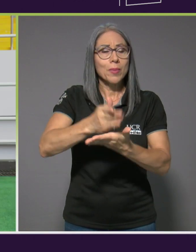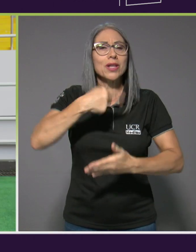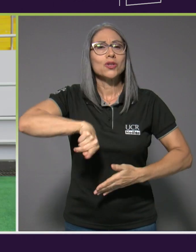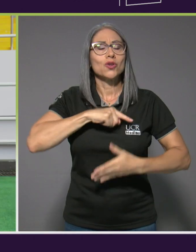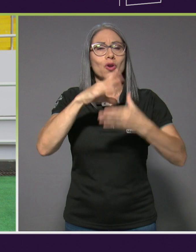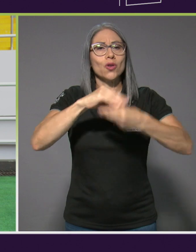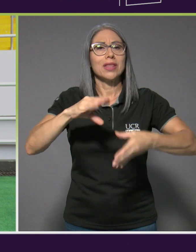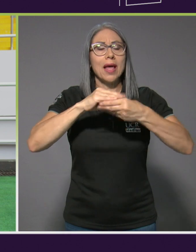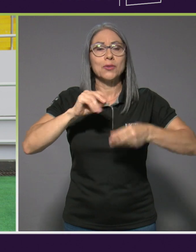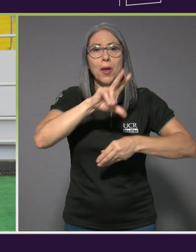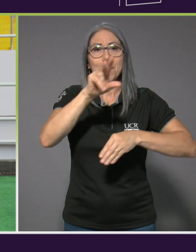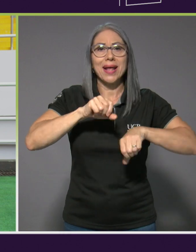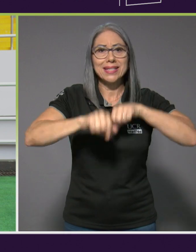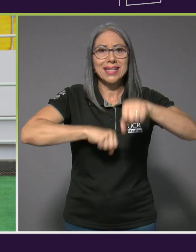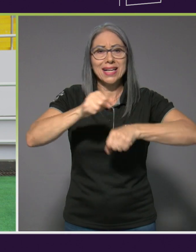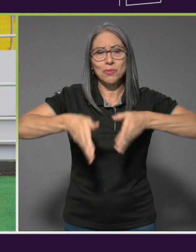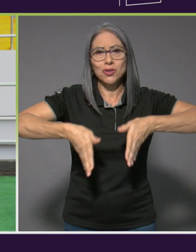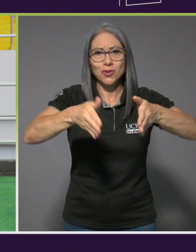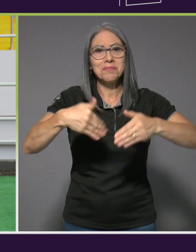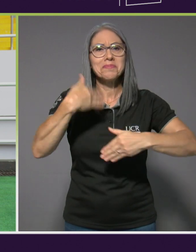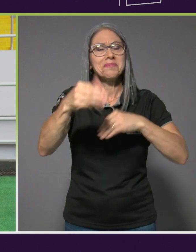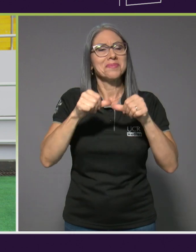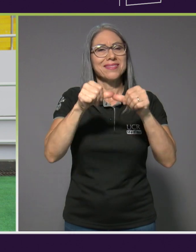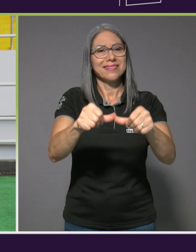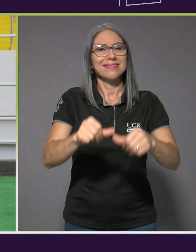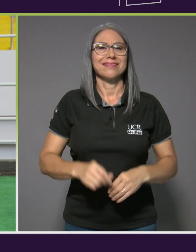paraciclismo de ruta. En nada, estaremos de vuelta.